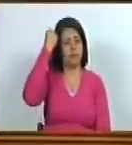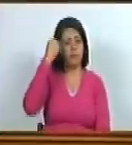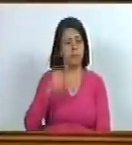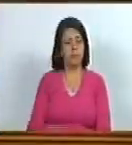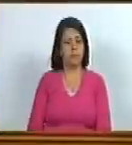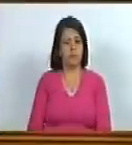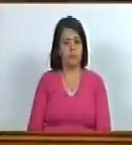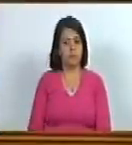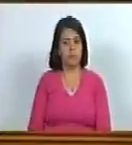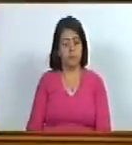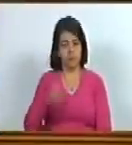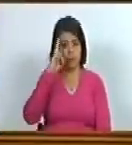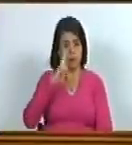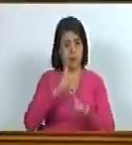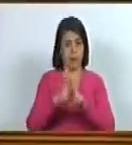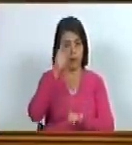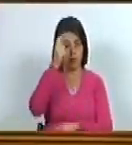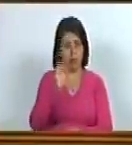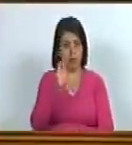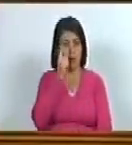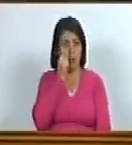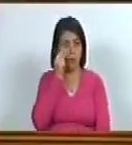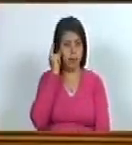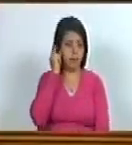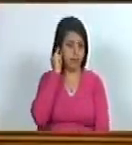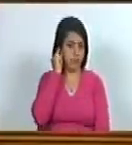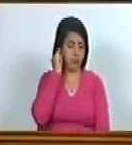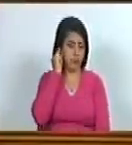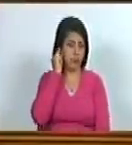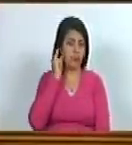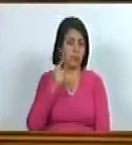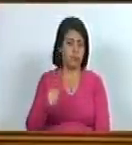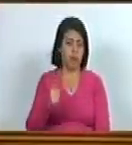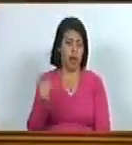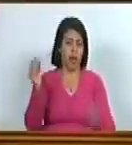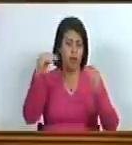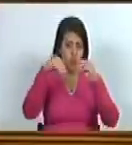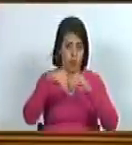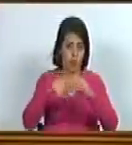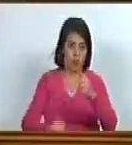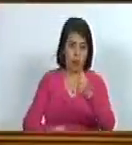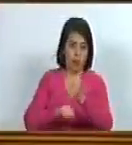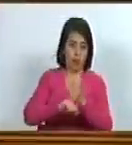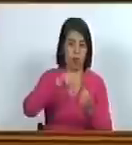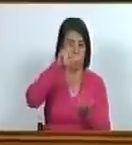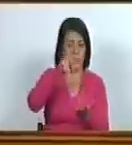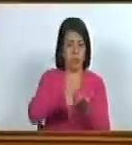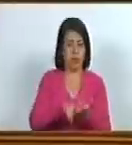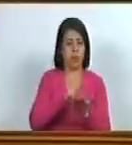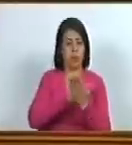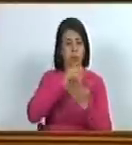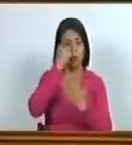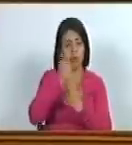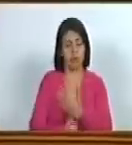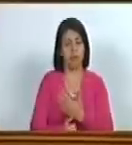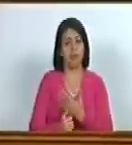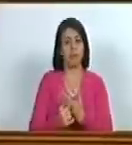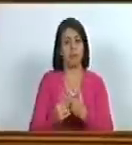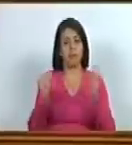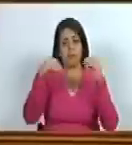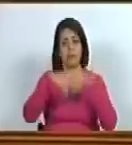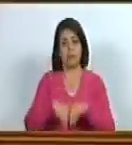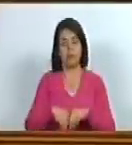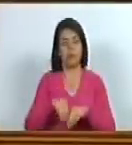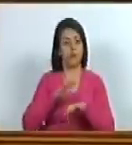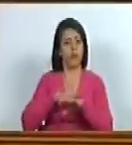las honorables diputadas y los honorables diputados que estén a favor de aprobar el proyecto de acuerdo